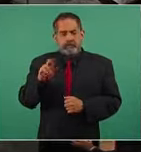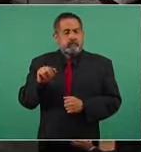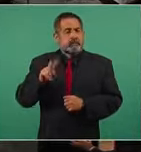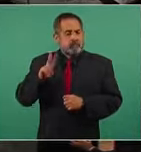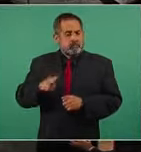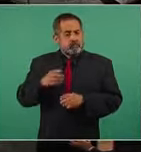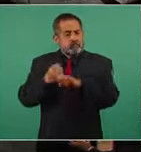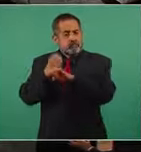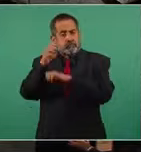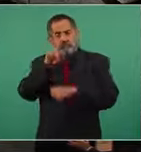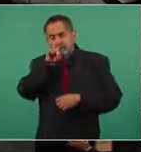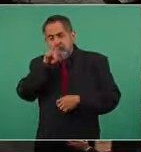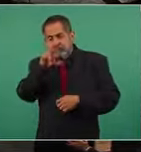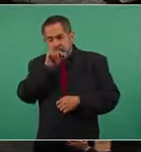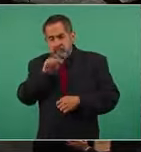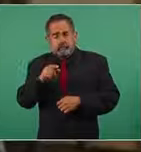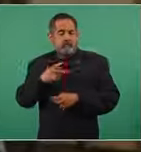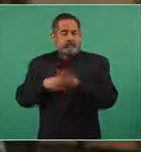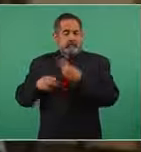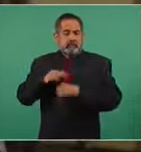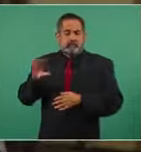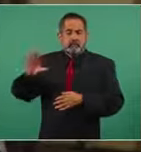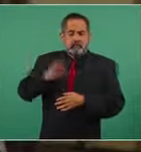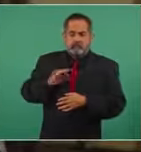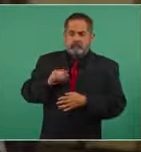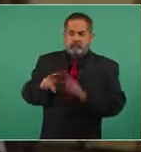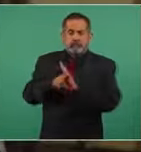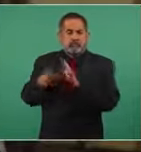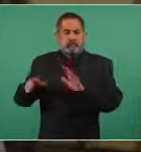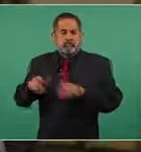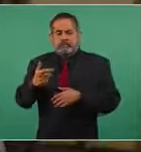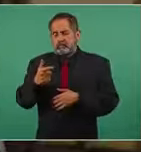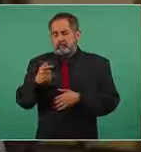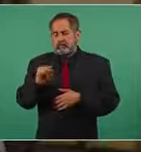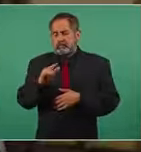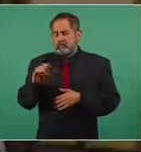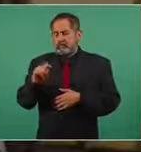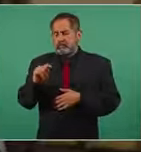Jalisco y vengo de parte del medio de la grillotina política.